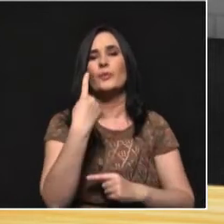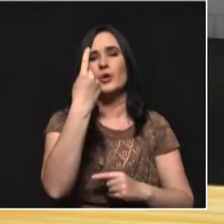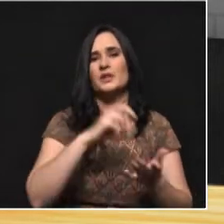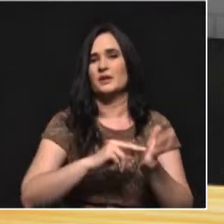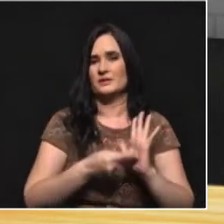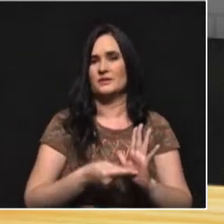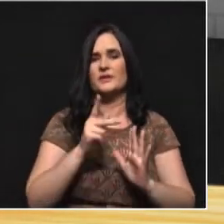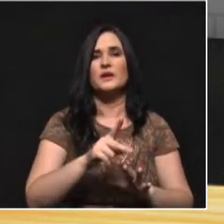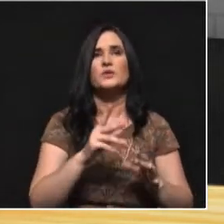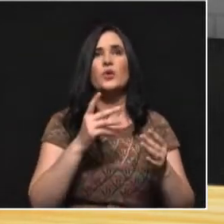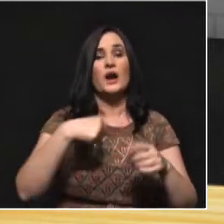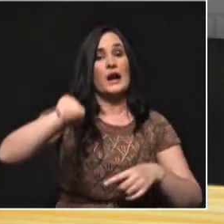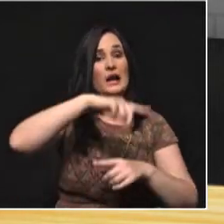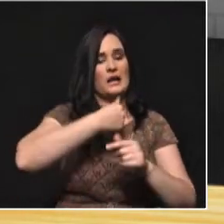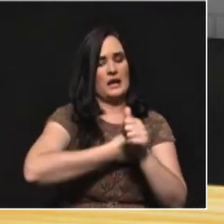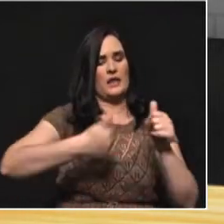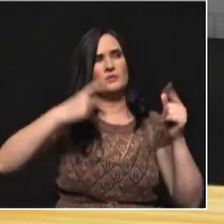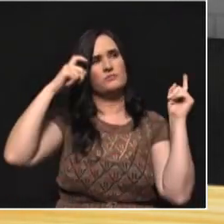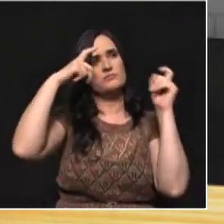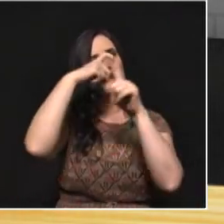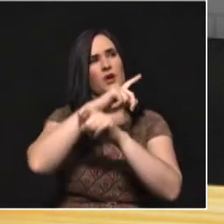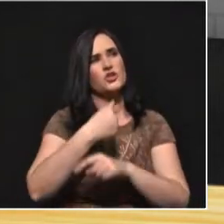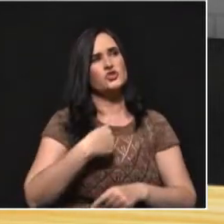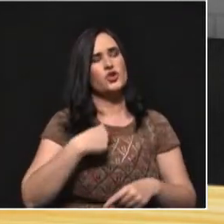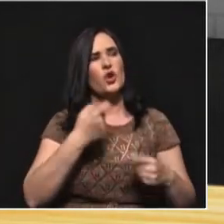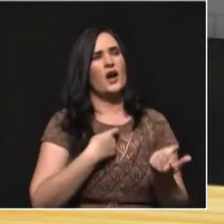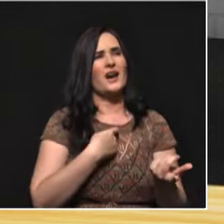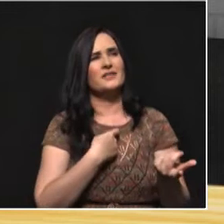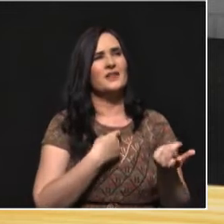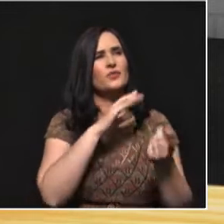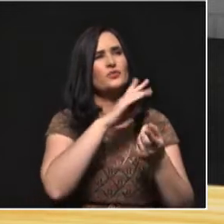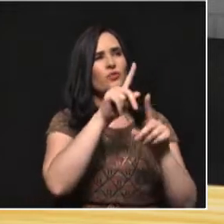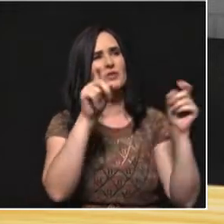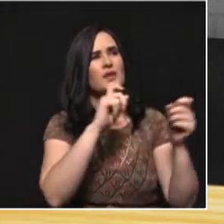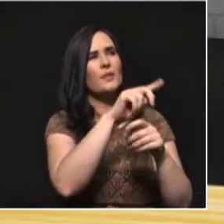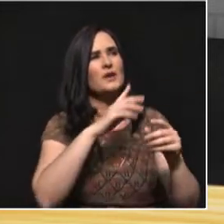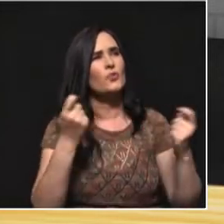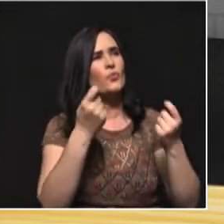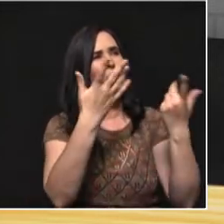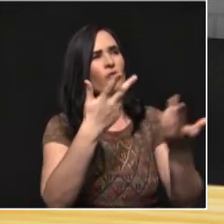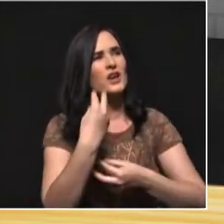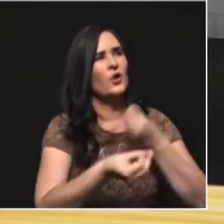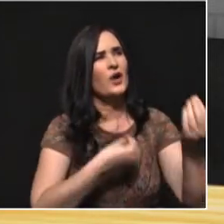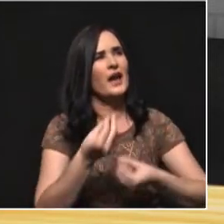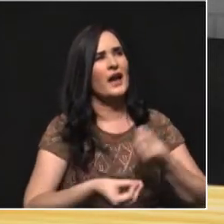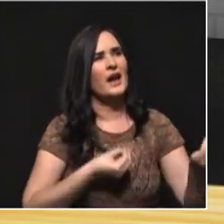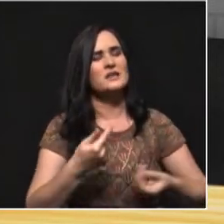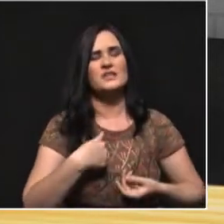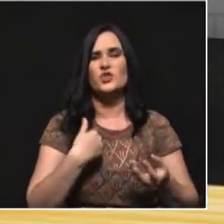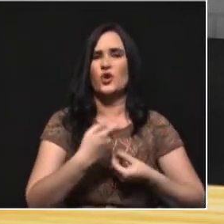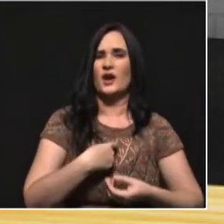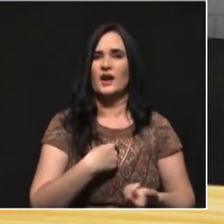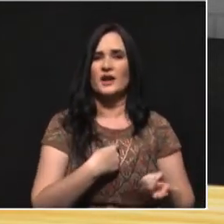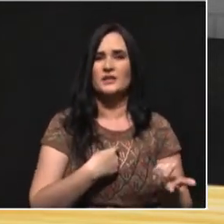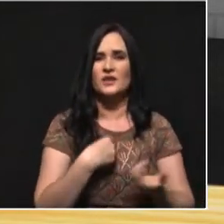pregunta y que cada ciudadano debe hacerse. ¿Cuál es su actitud frente a lo público? ¿Cuál es mi actitud frente a lo público? Y esa actitud que